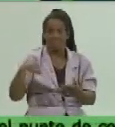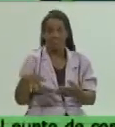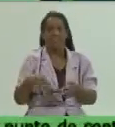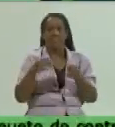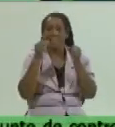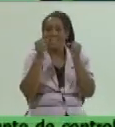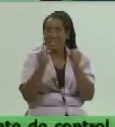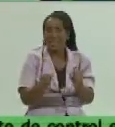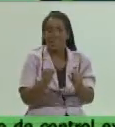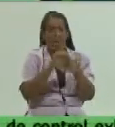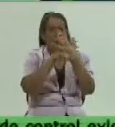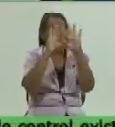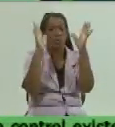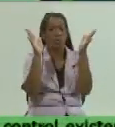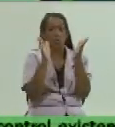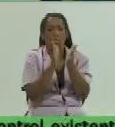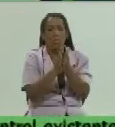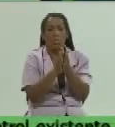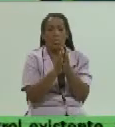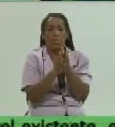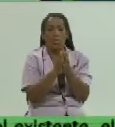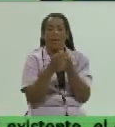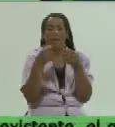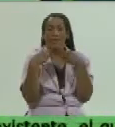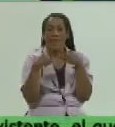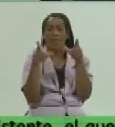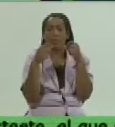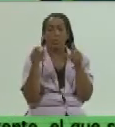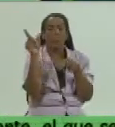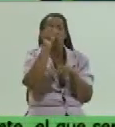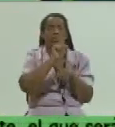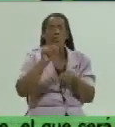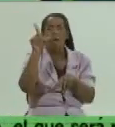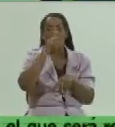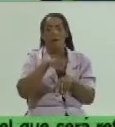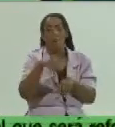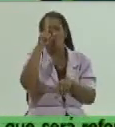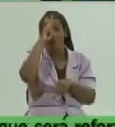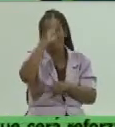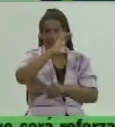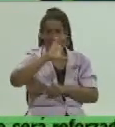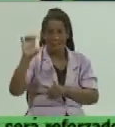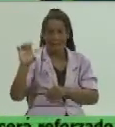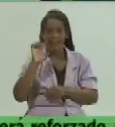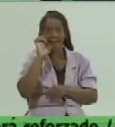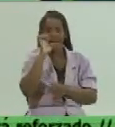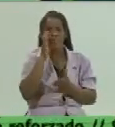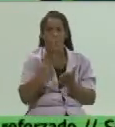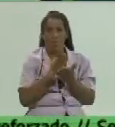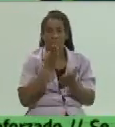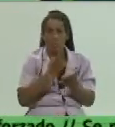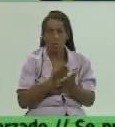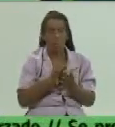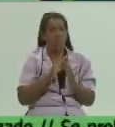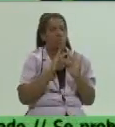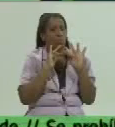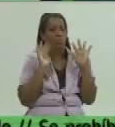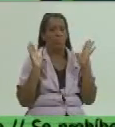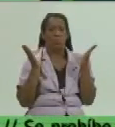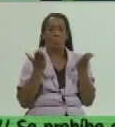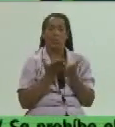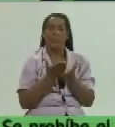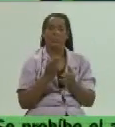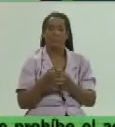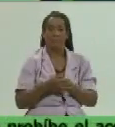con todo el consumo social dígase los hospitales la educación todo lo que conocemos y